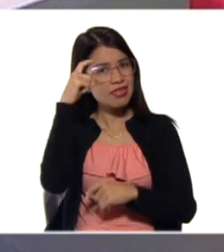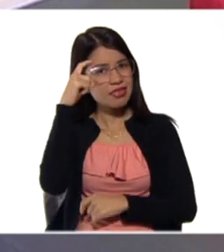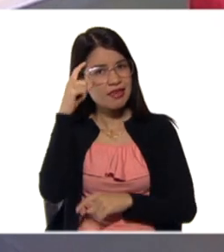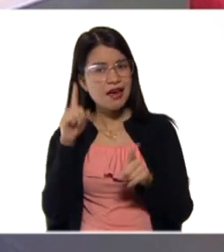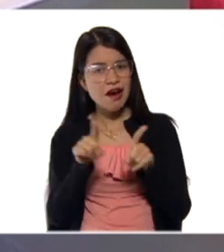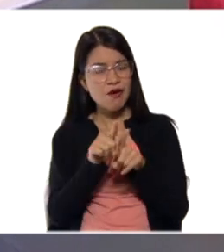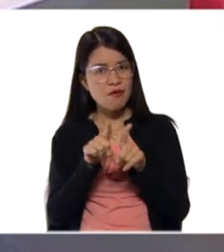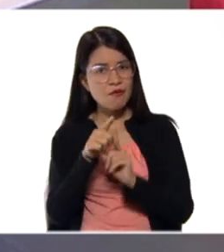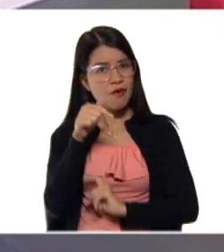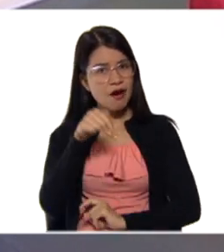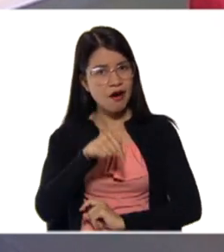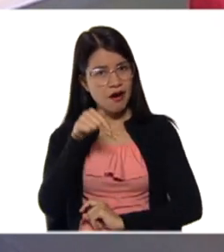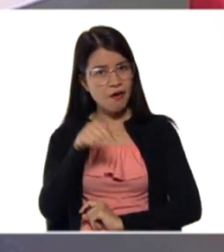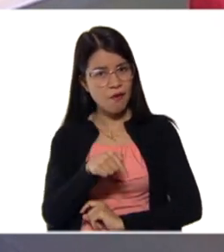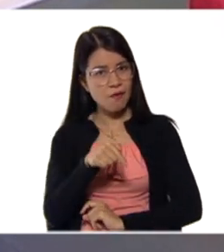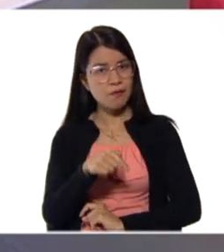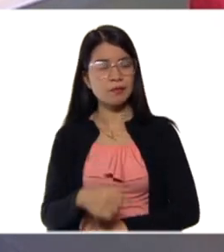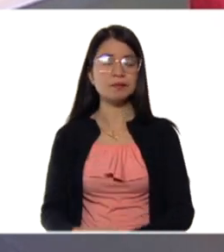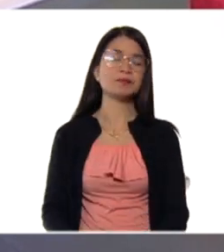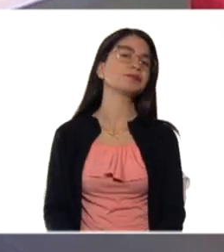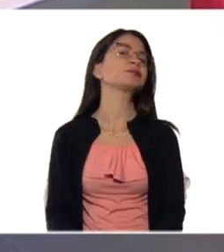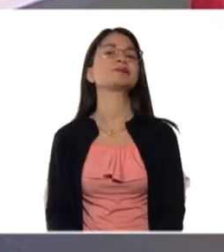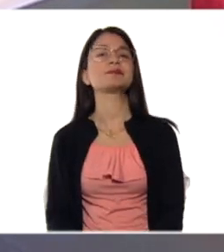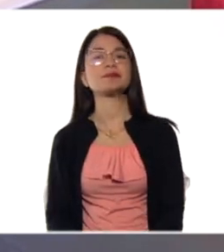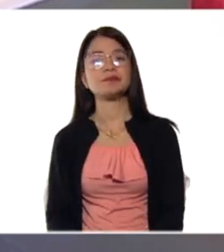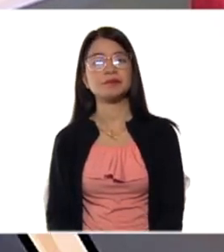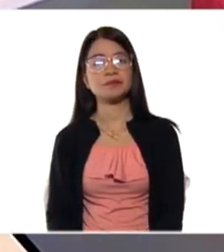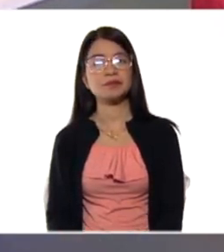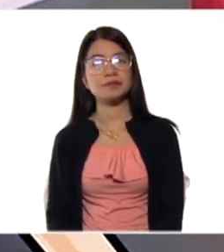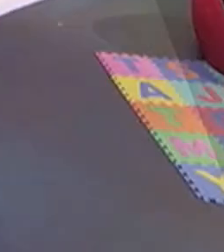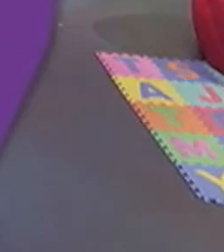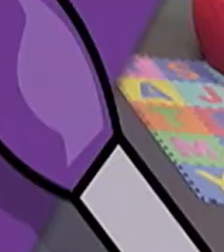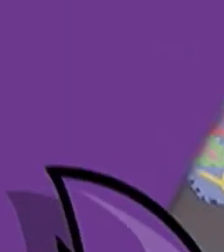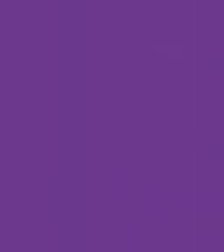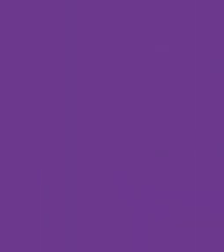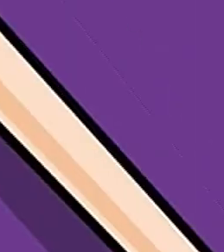qué se conmemora o qué se recuerda un día como hoy?